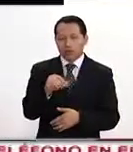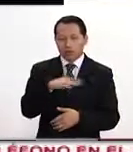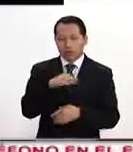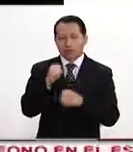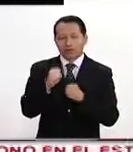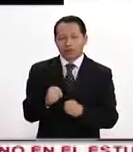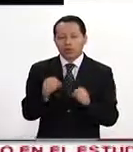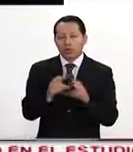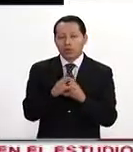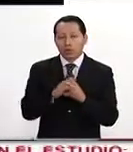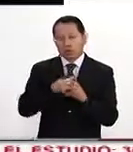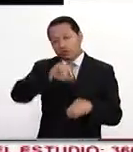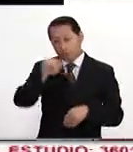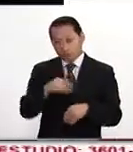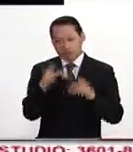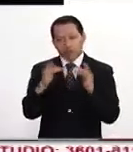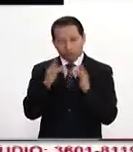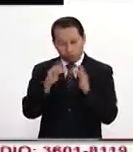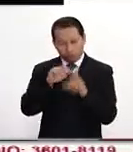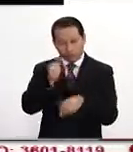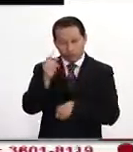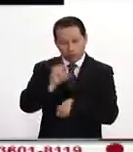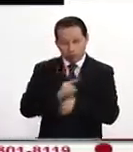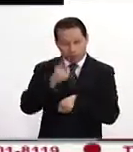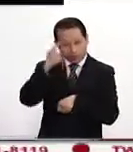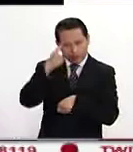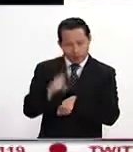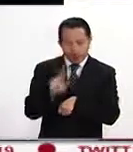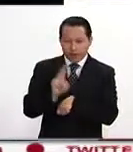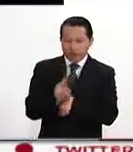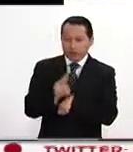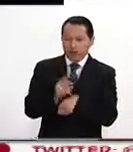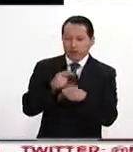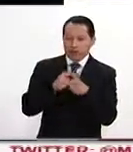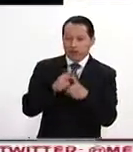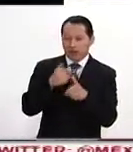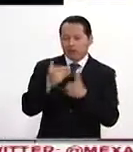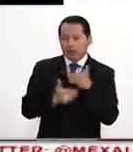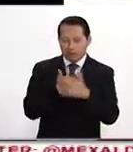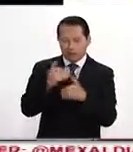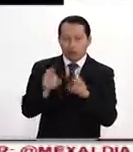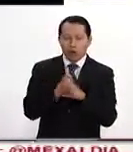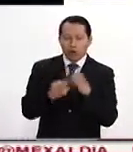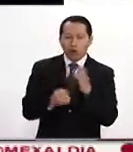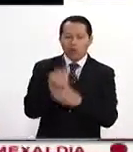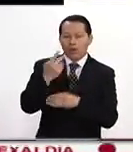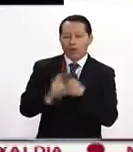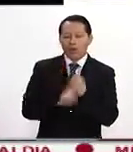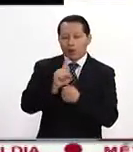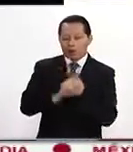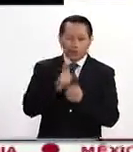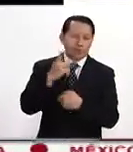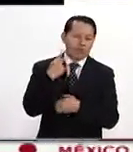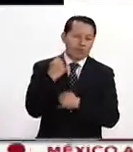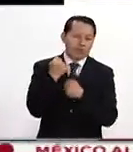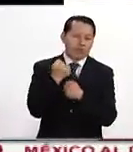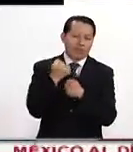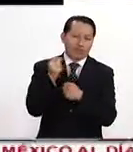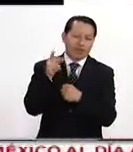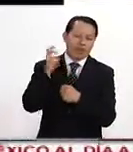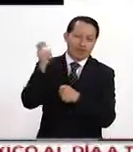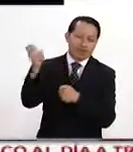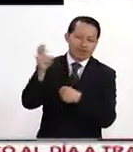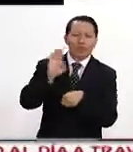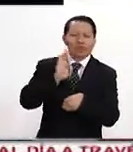Seguramente te molestaría más adelante en otros días para darle seguimiento a esto que se visualiza como una nueva crisis política fuerte allá